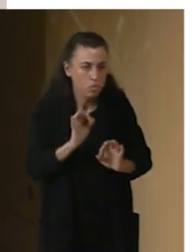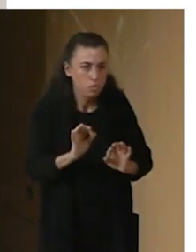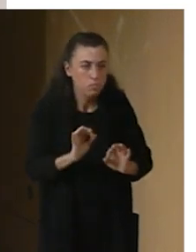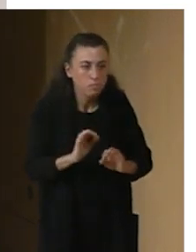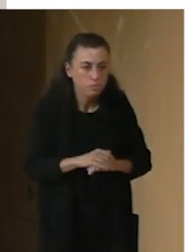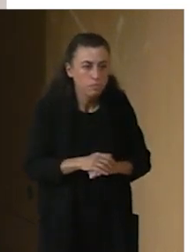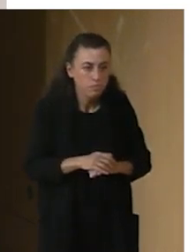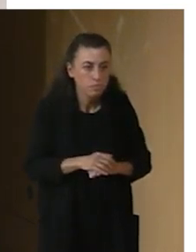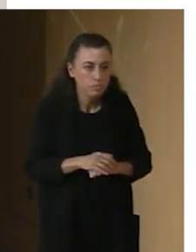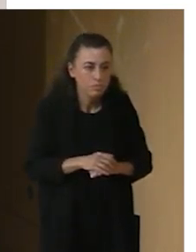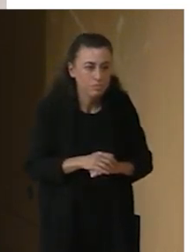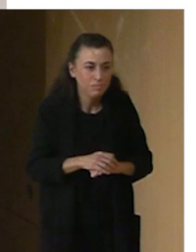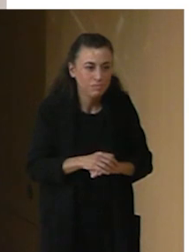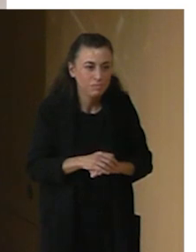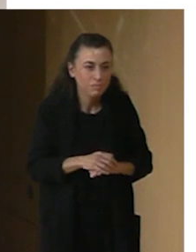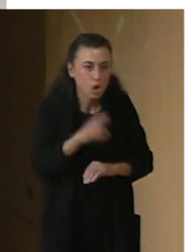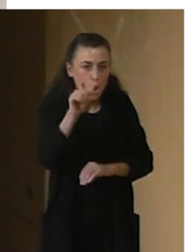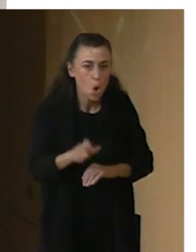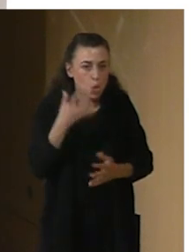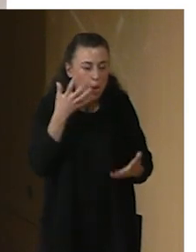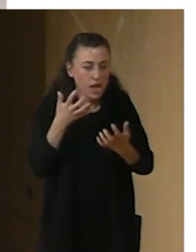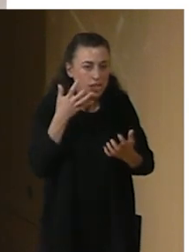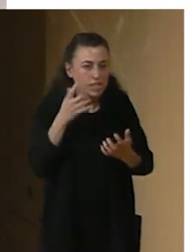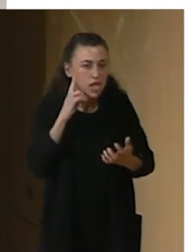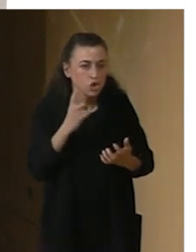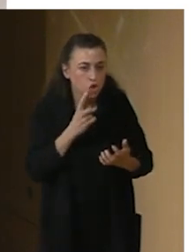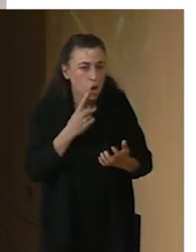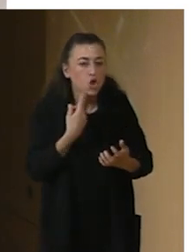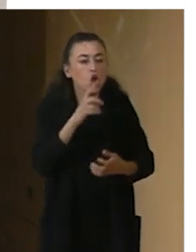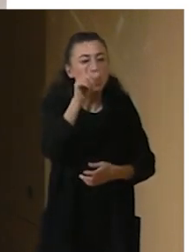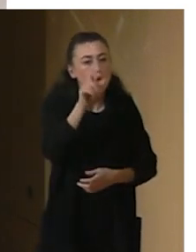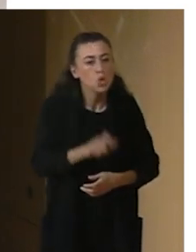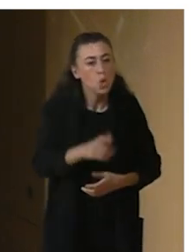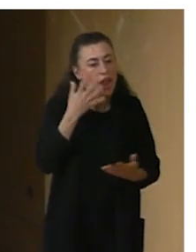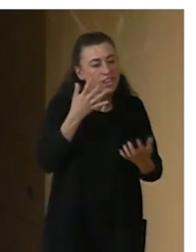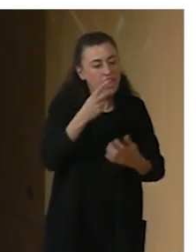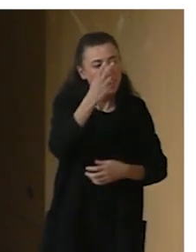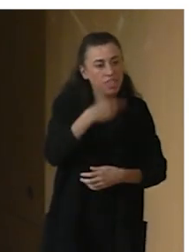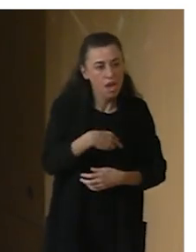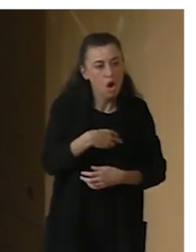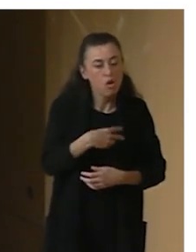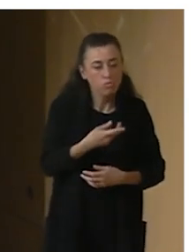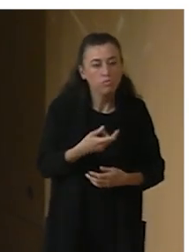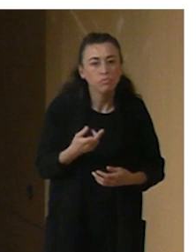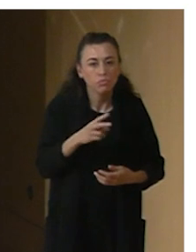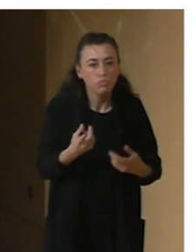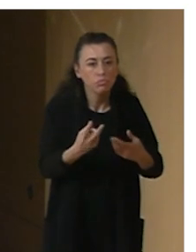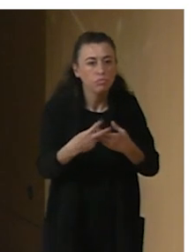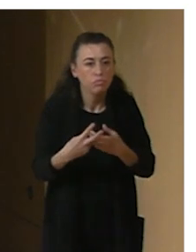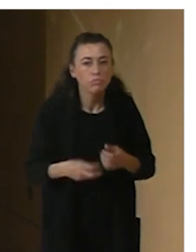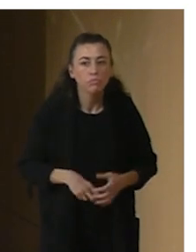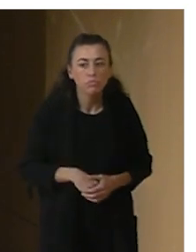un artista sordo y un artista ciego. Y luego tienen un proyecto precioso que